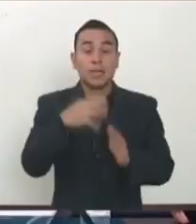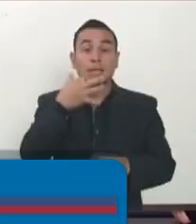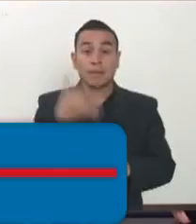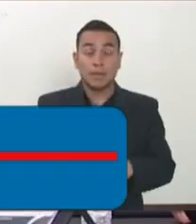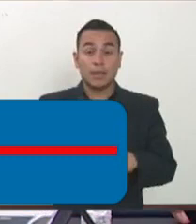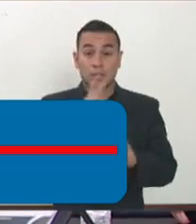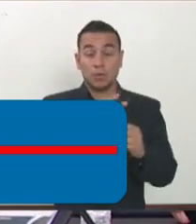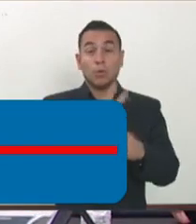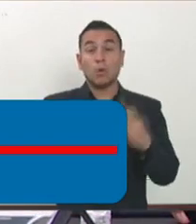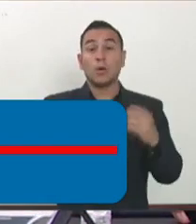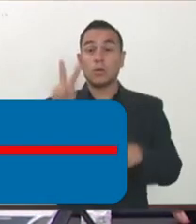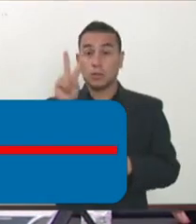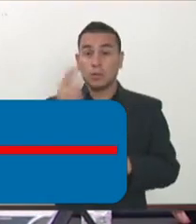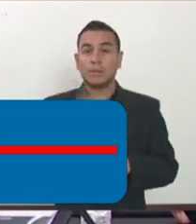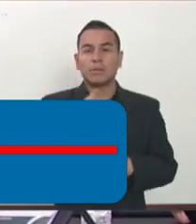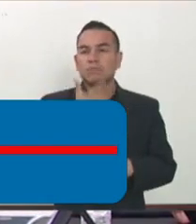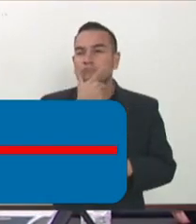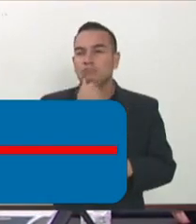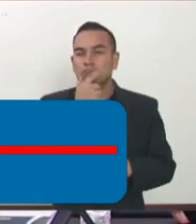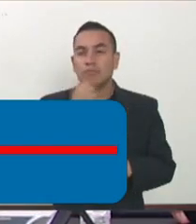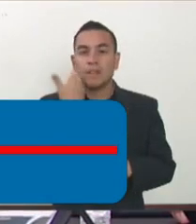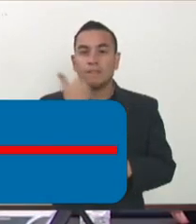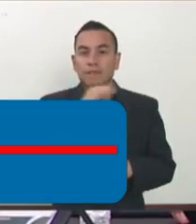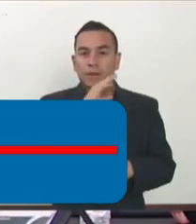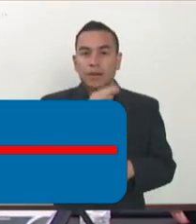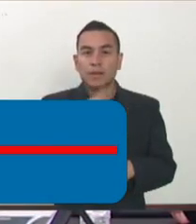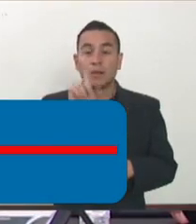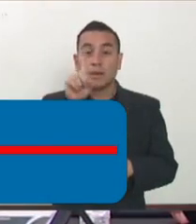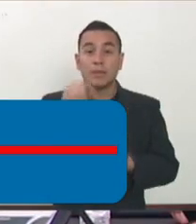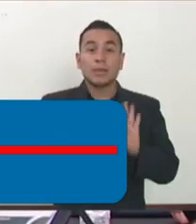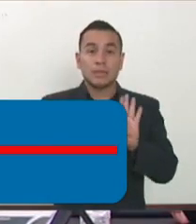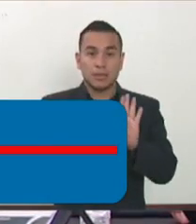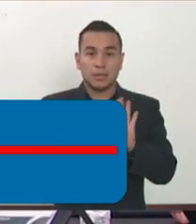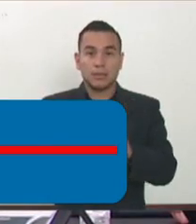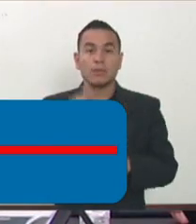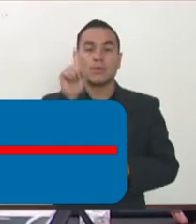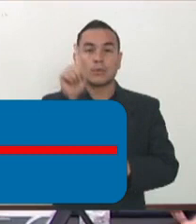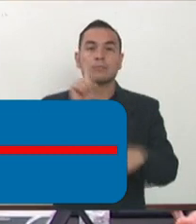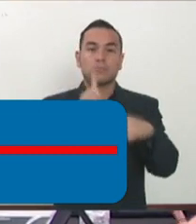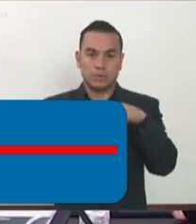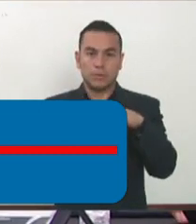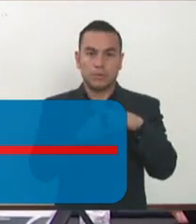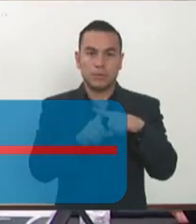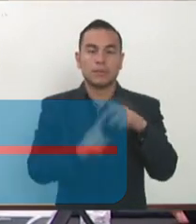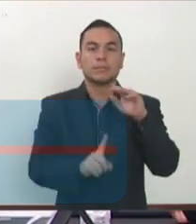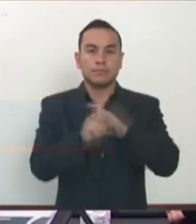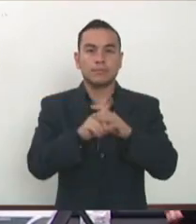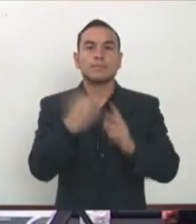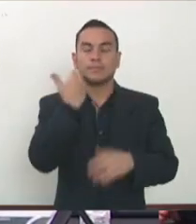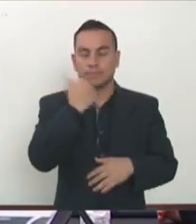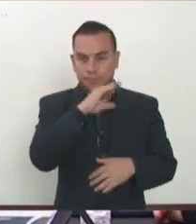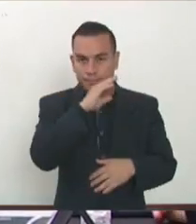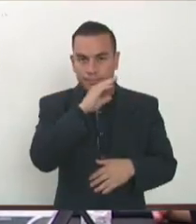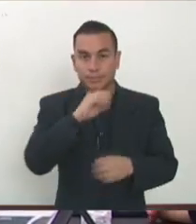Hicimos dos pruebas de casos sospechosos. Una de esas pruebas salió negativa y la otra salió positiva. Es decir,